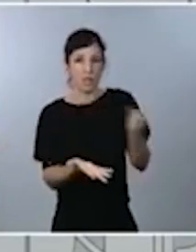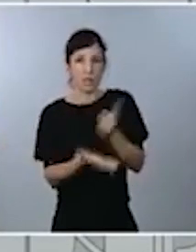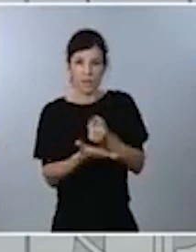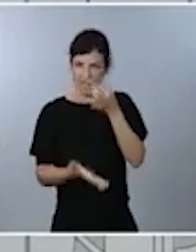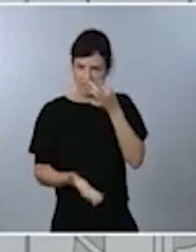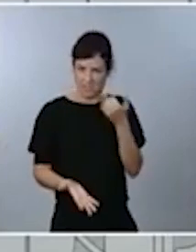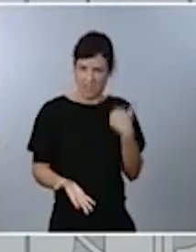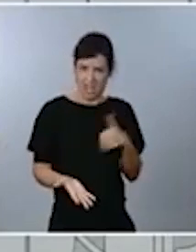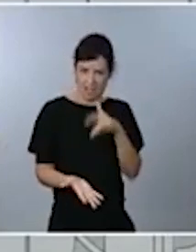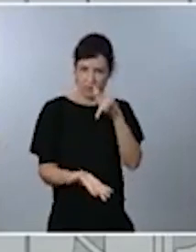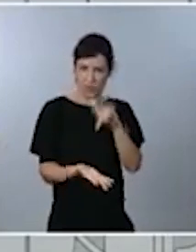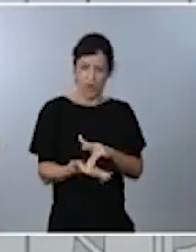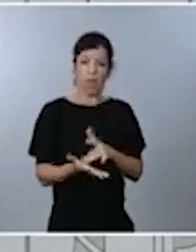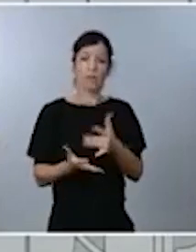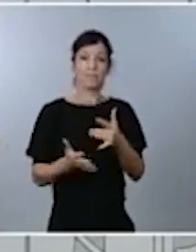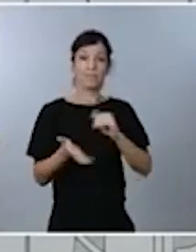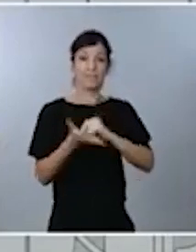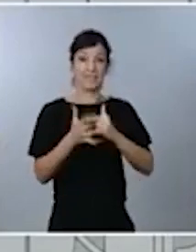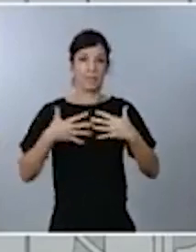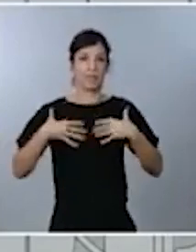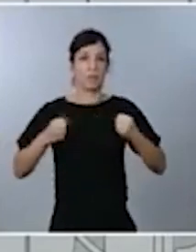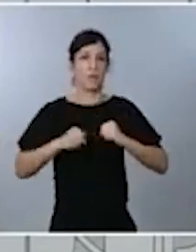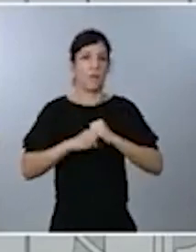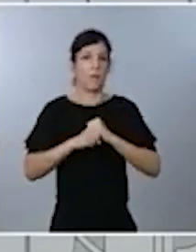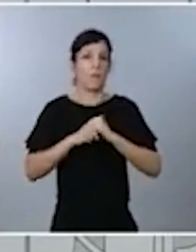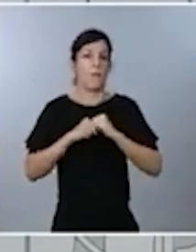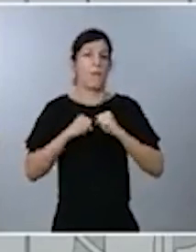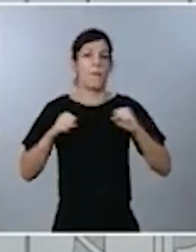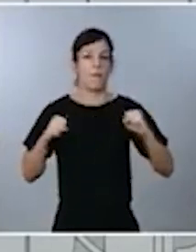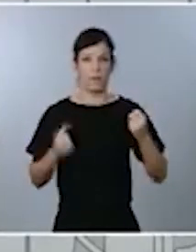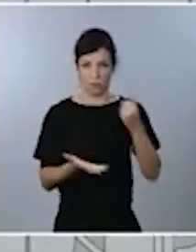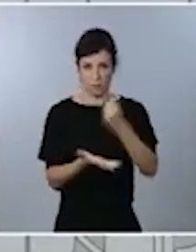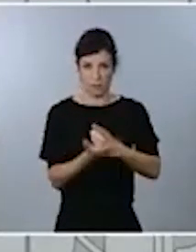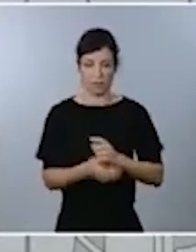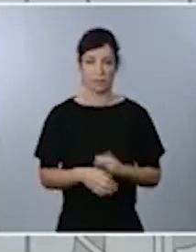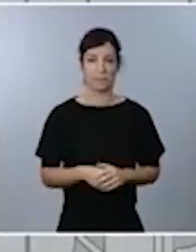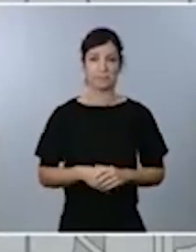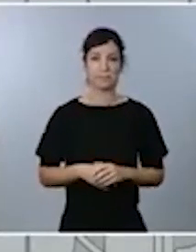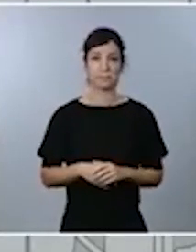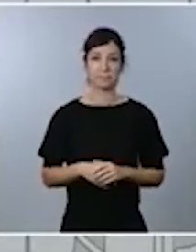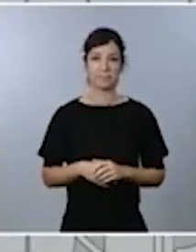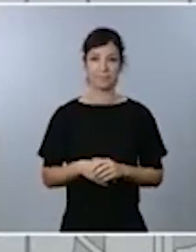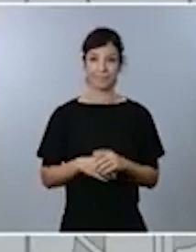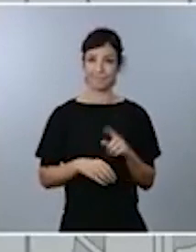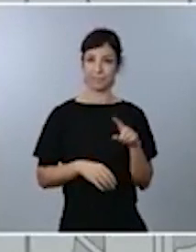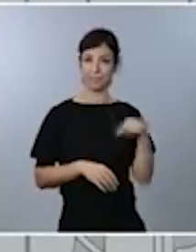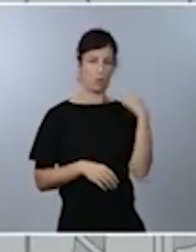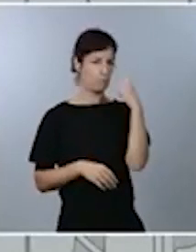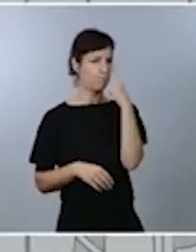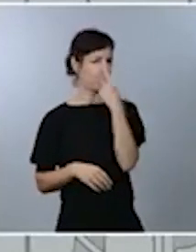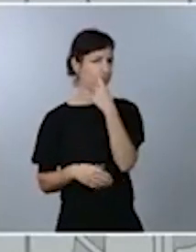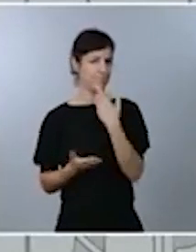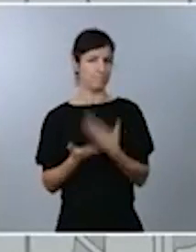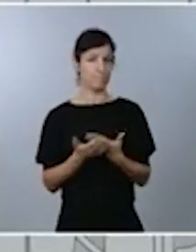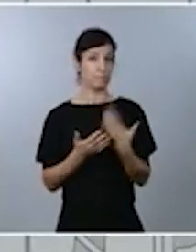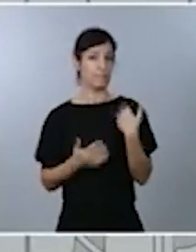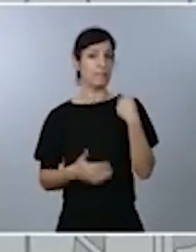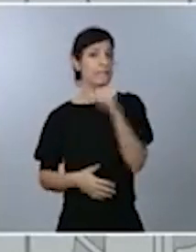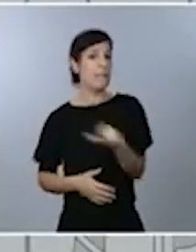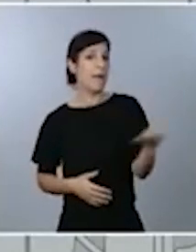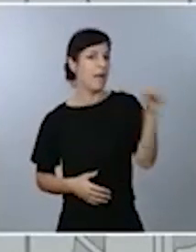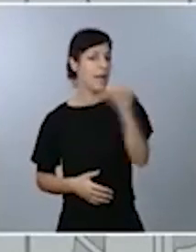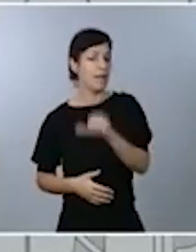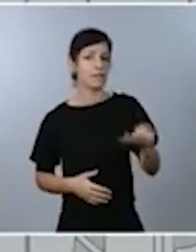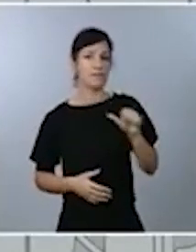sistema de salud. Todos hemos visto que desde hace semanas la mayoría de las comunidades autónomas,